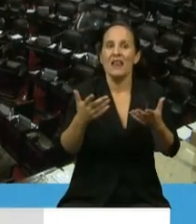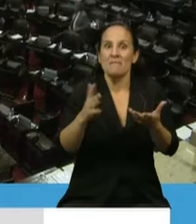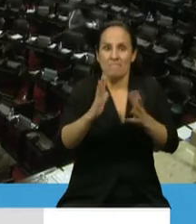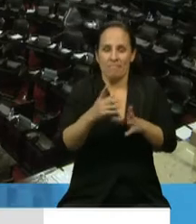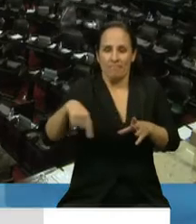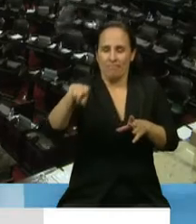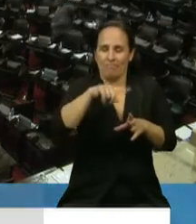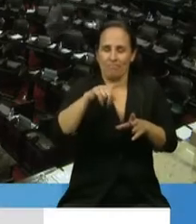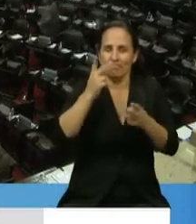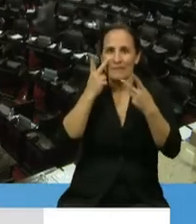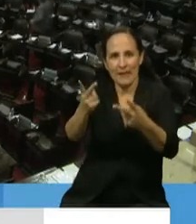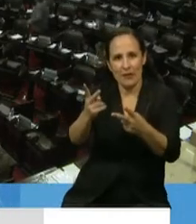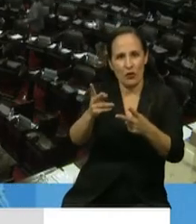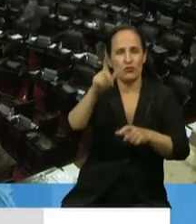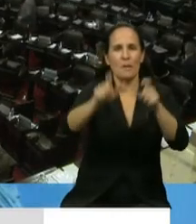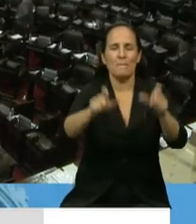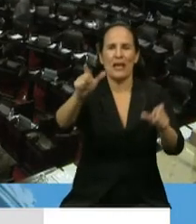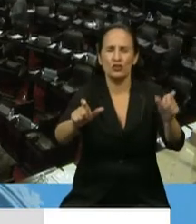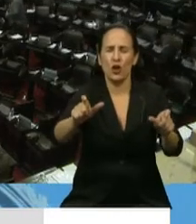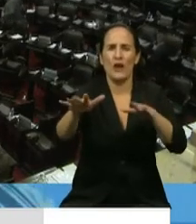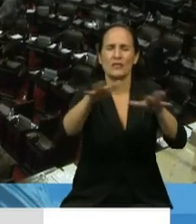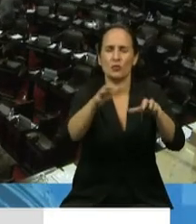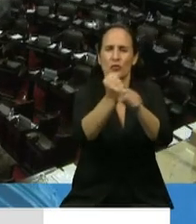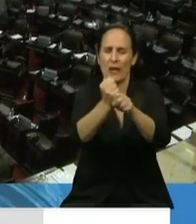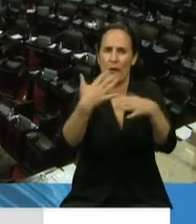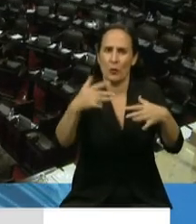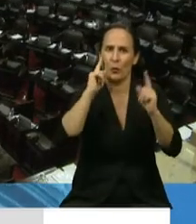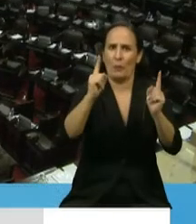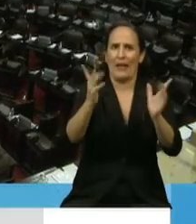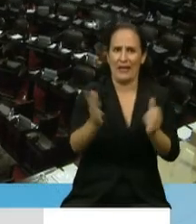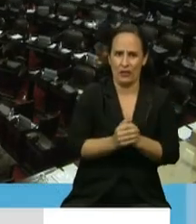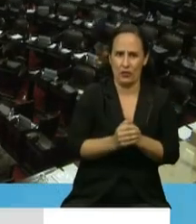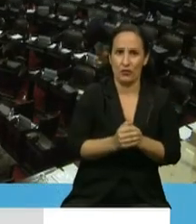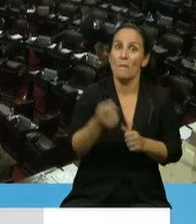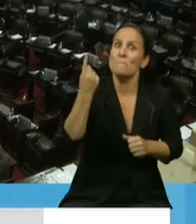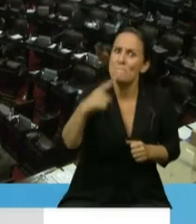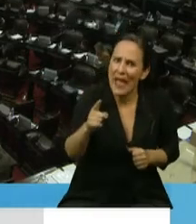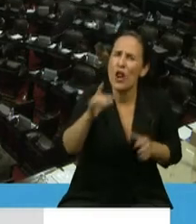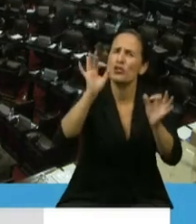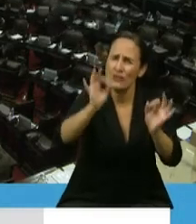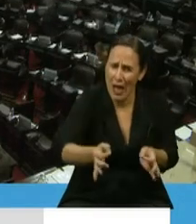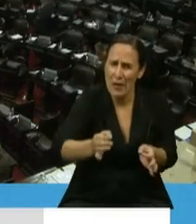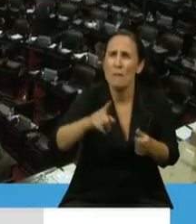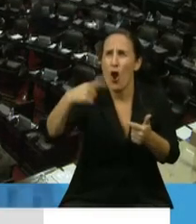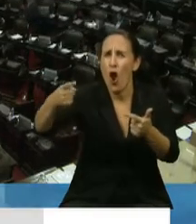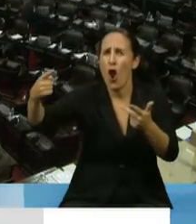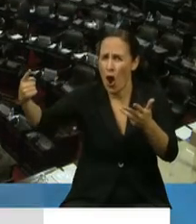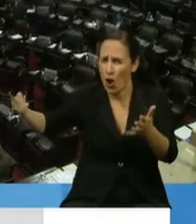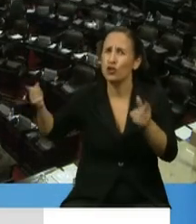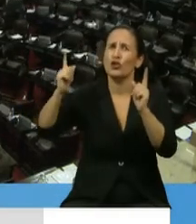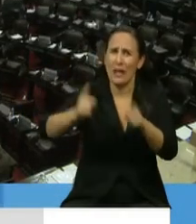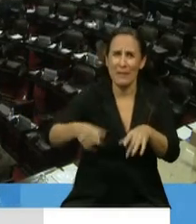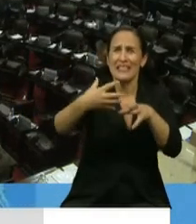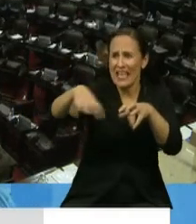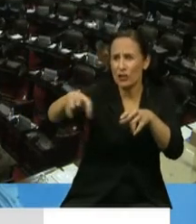en este escenario. Pero sabemos que hay muchísimos otros héroes anónimos, muchos otros sectores